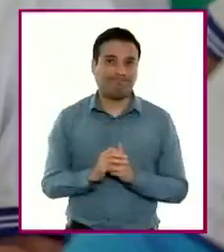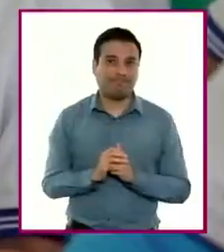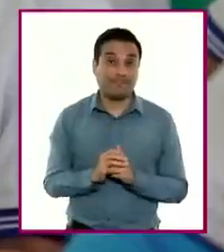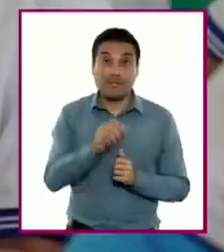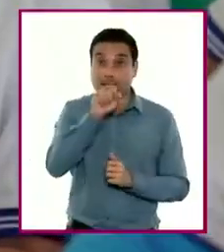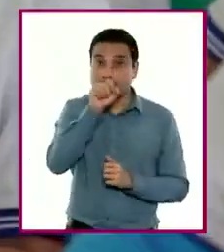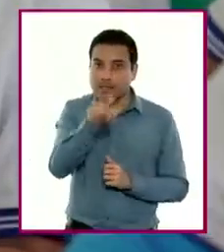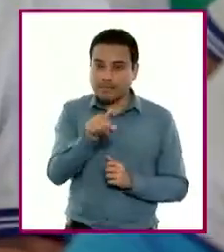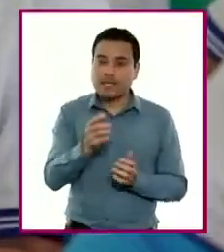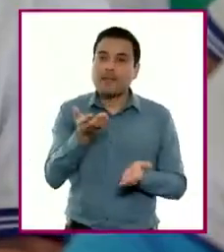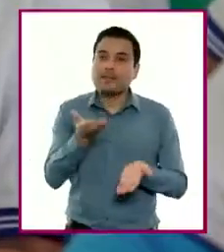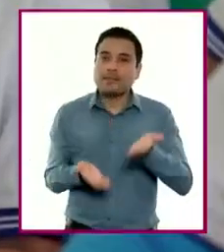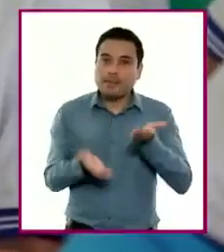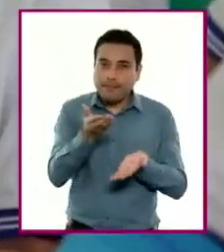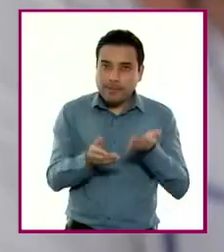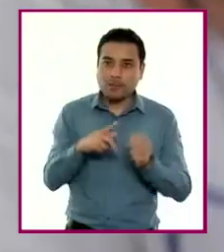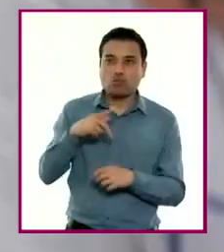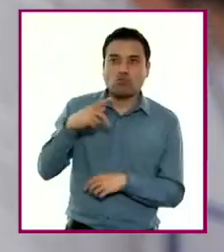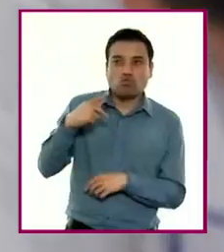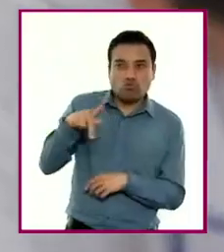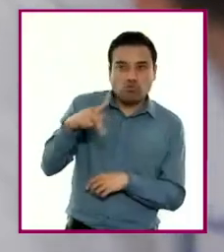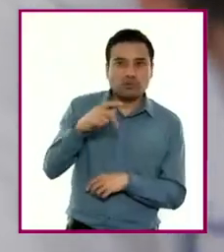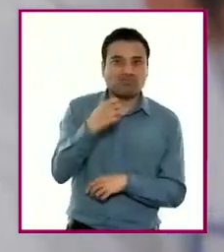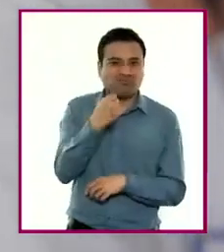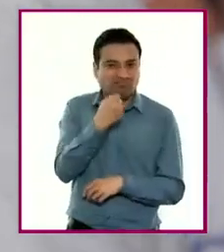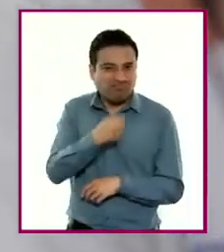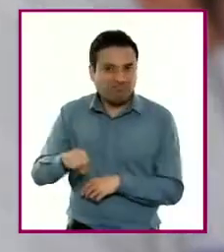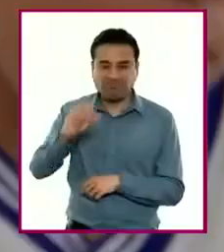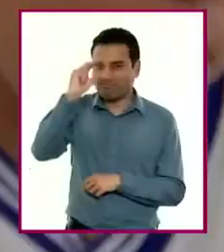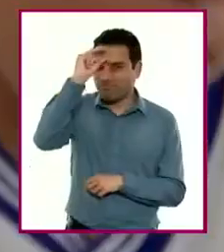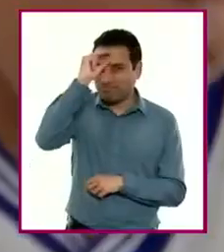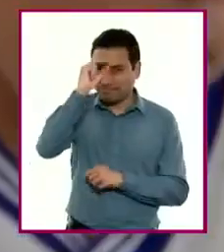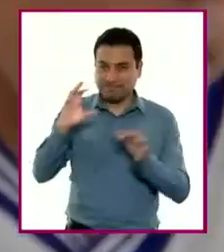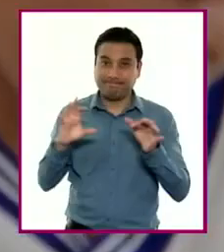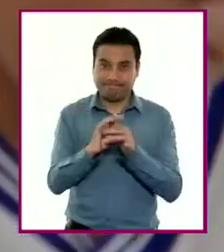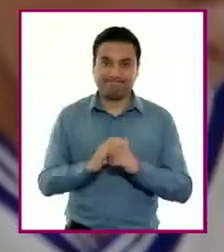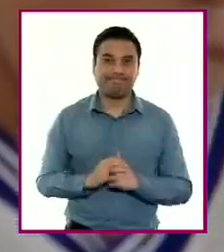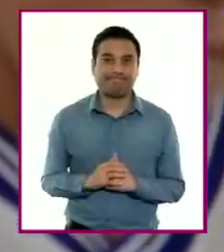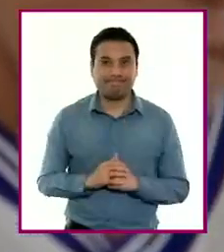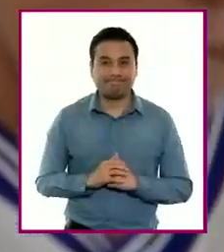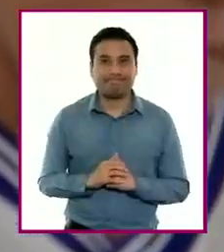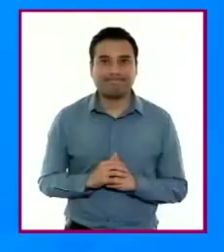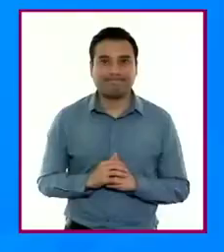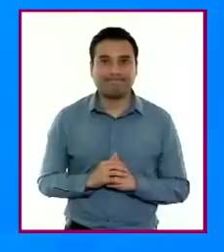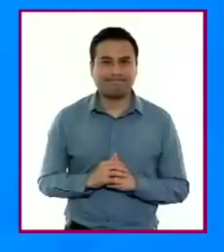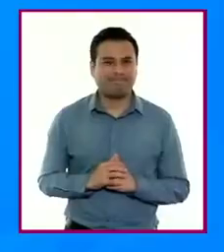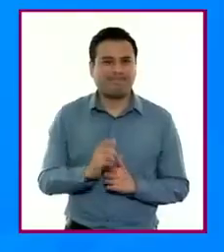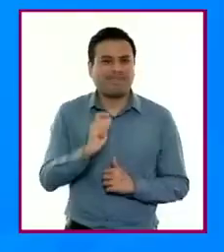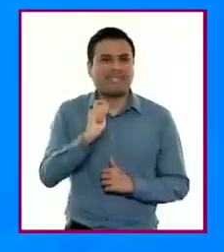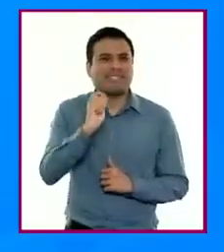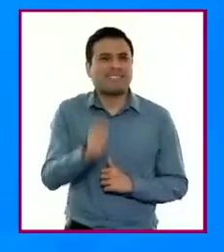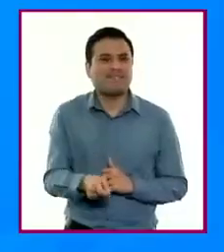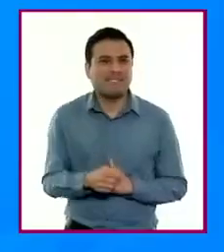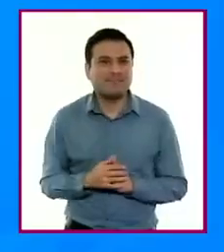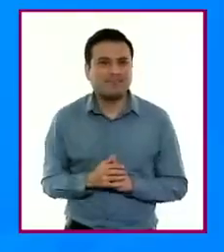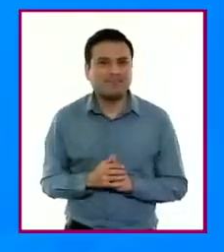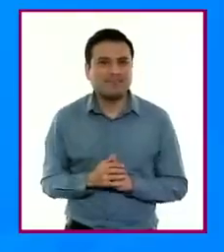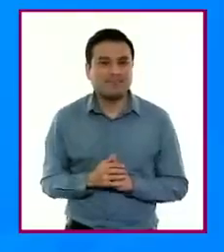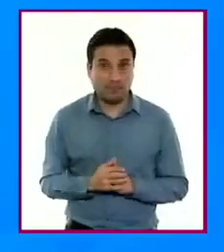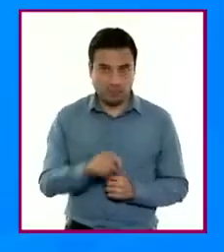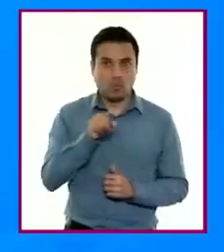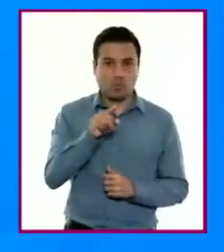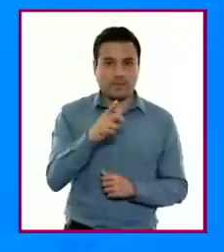acorde a sus capacidades y finalidades que tengan sentido en esta fase educativa. Esto significa